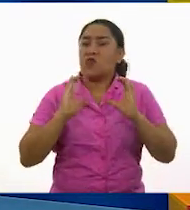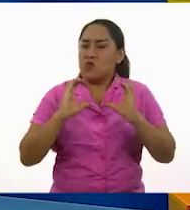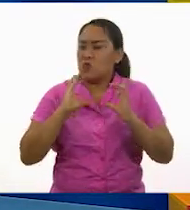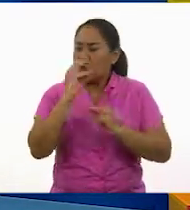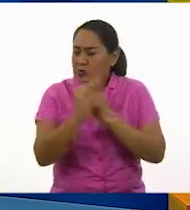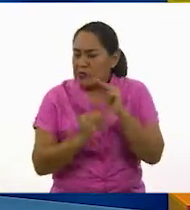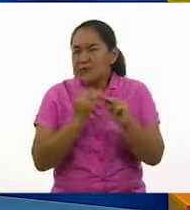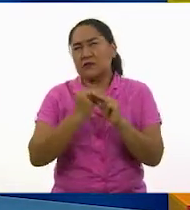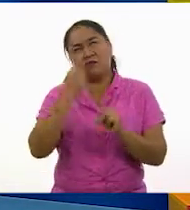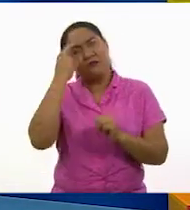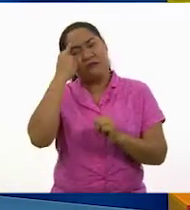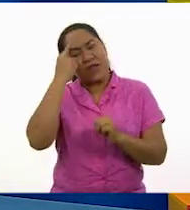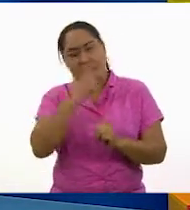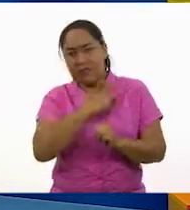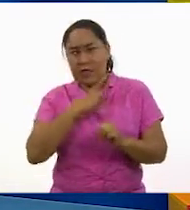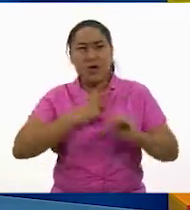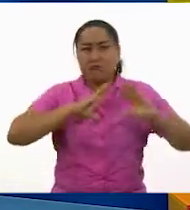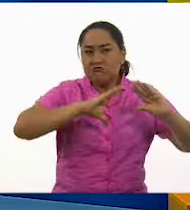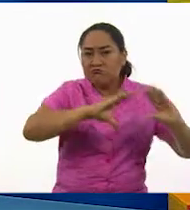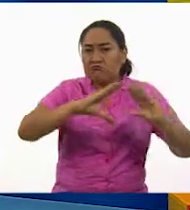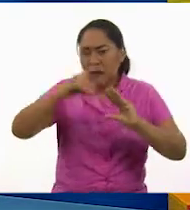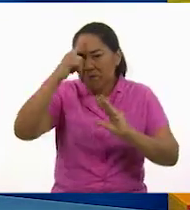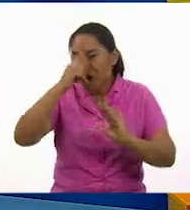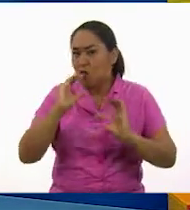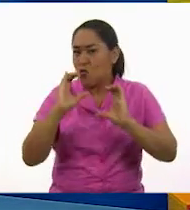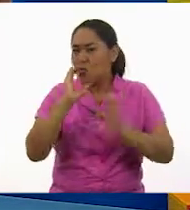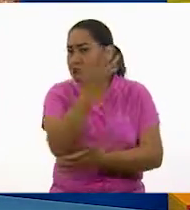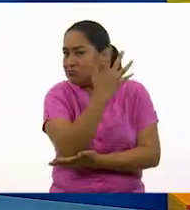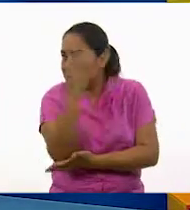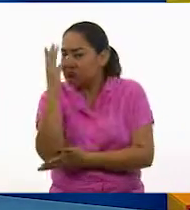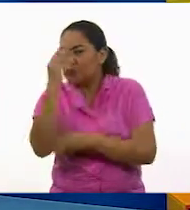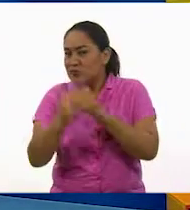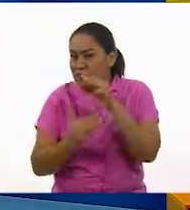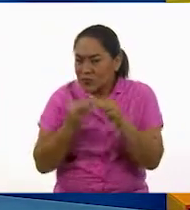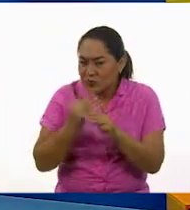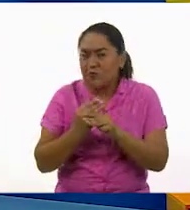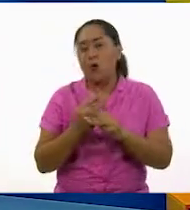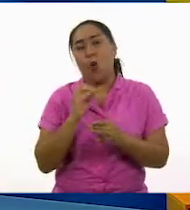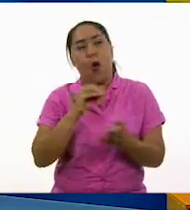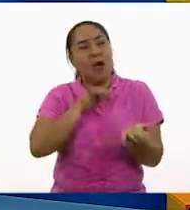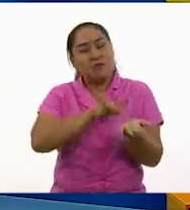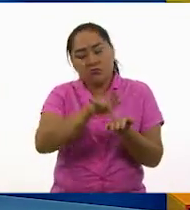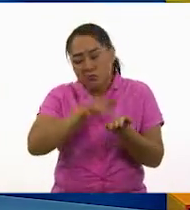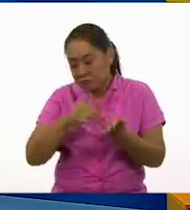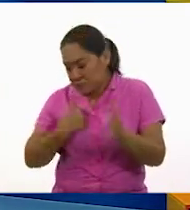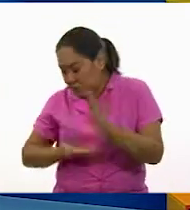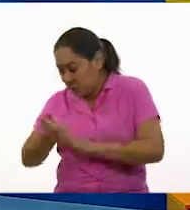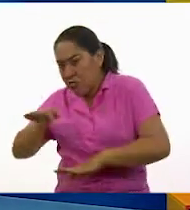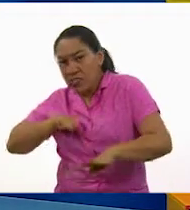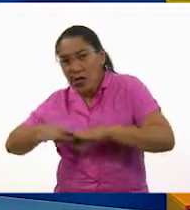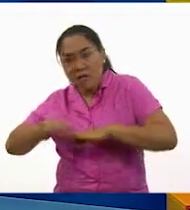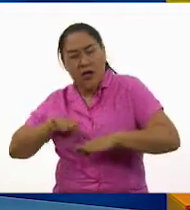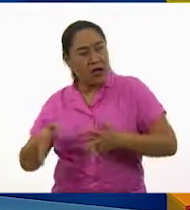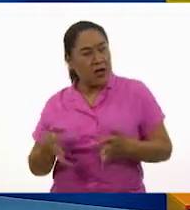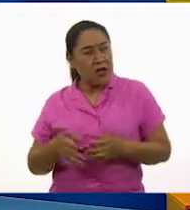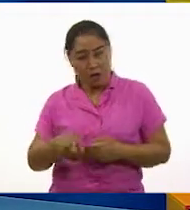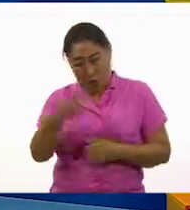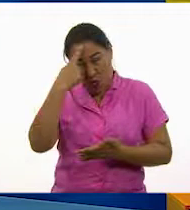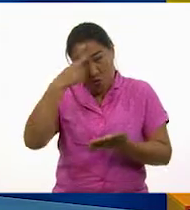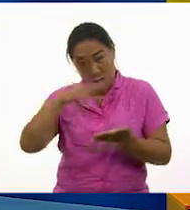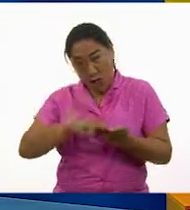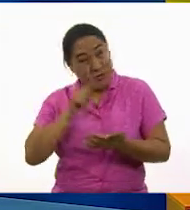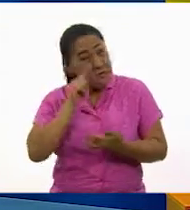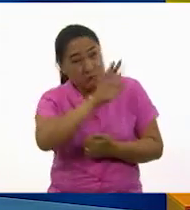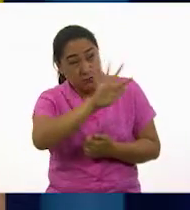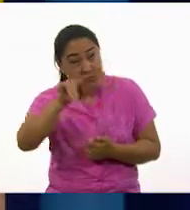promocionando medidas ambientales o todas y todos los que trabajan para apoyar a su familia. ¿Tú crees que ese pensamiento